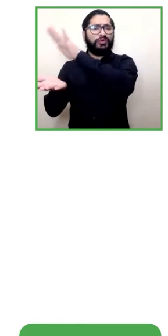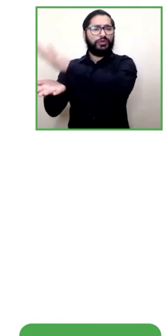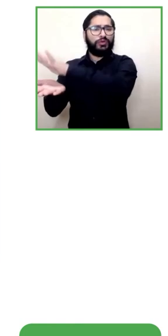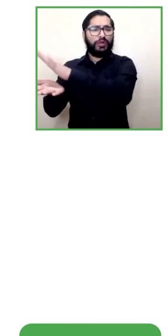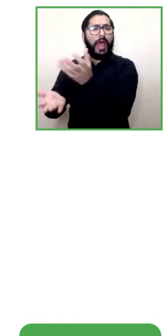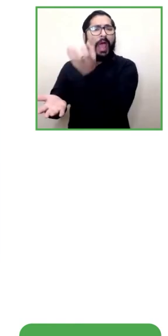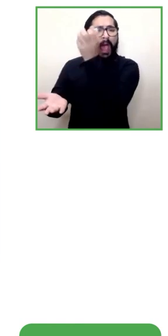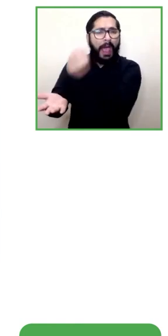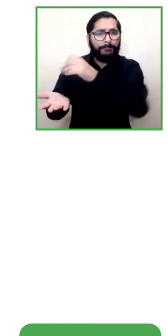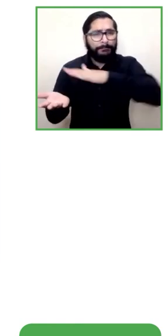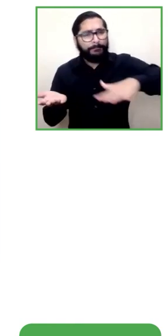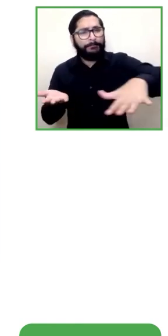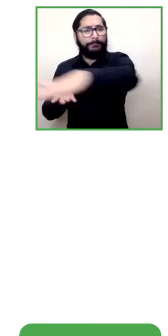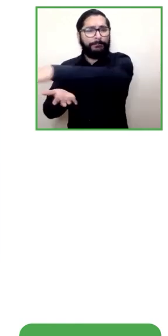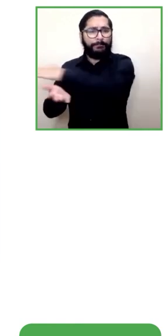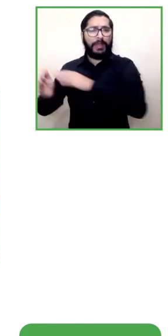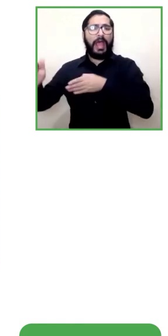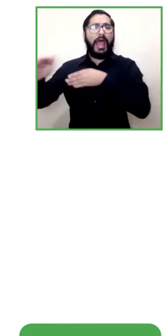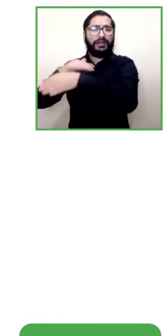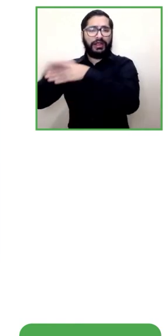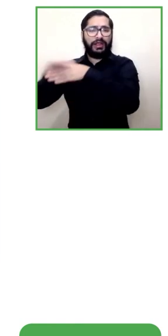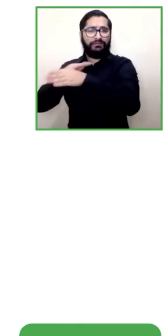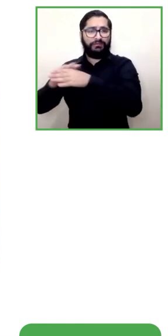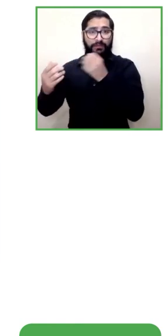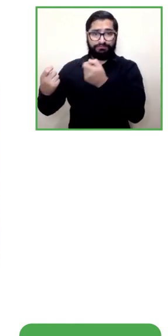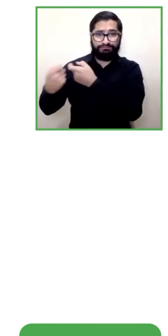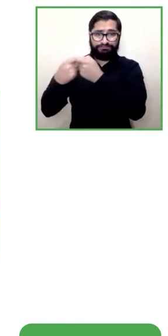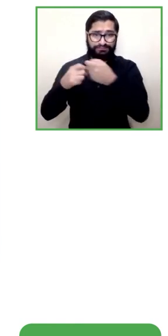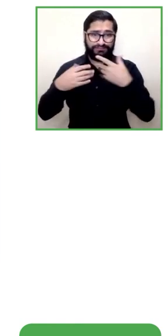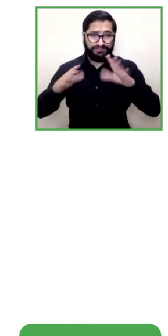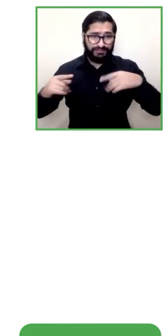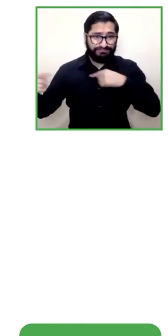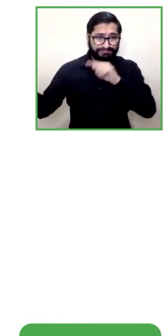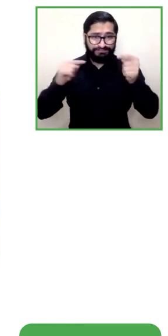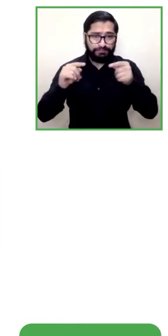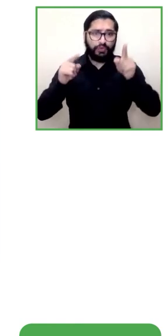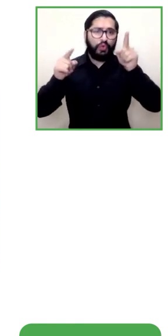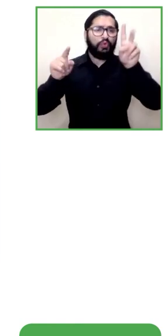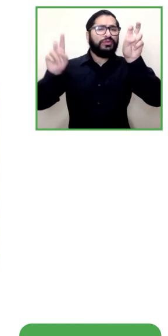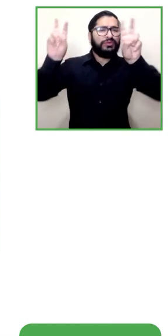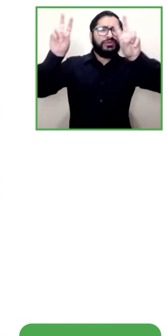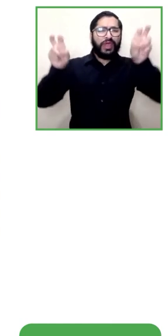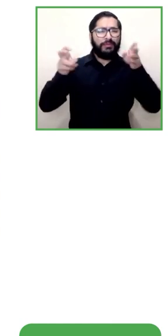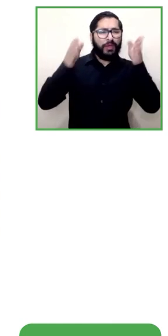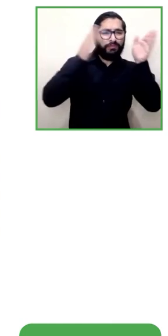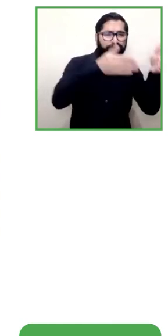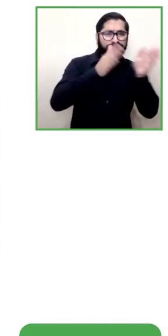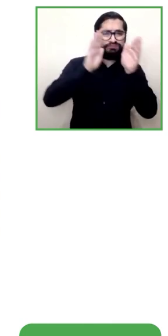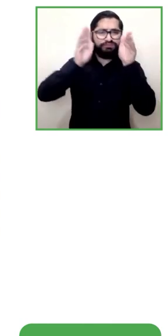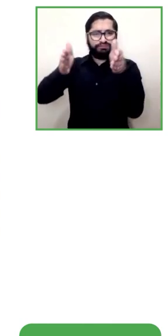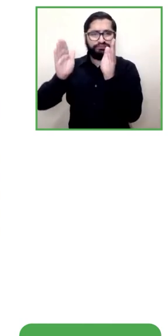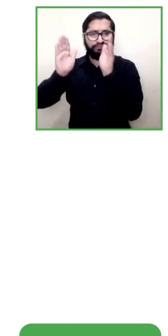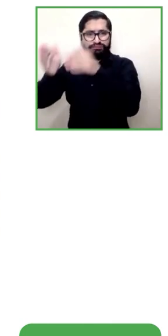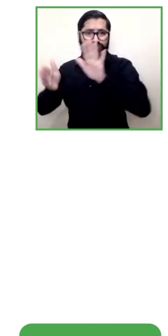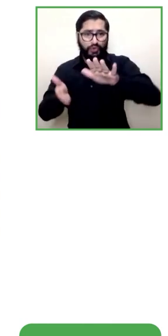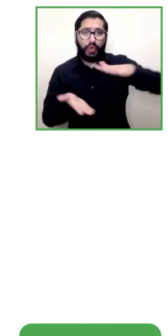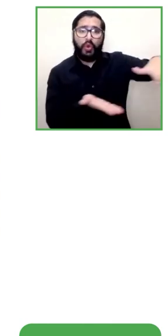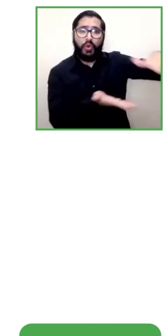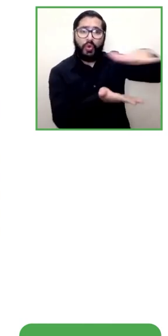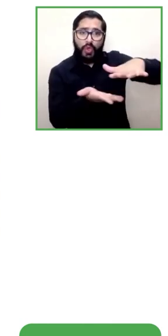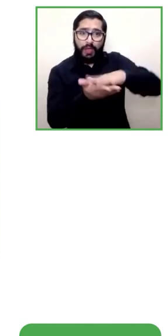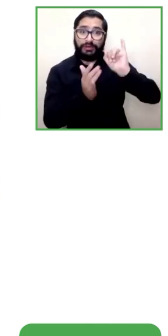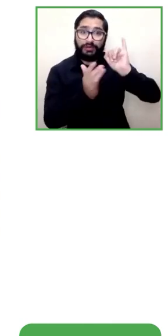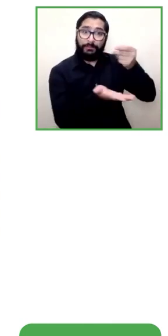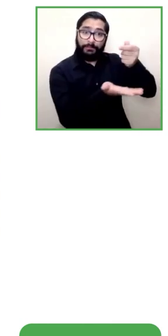discutimos anteriormente entonces encontrar estos lugares que estén dispuestos a pagar por el servicio fue uno de nuestros desafíos y el segundo